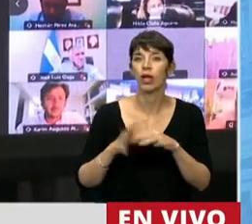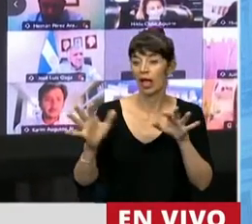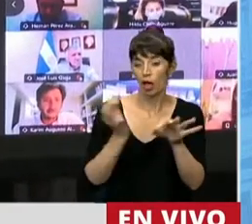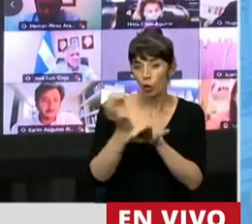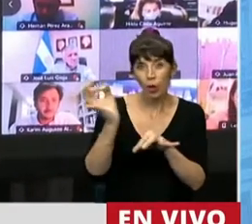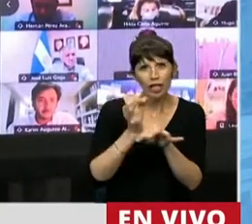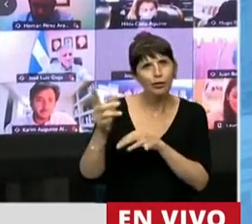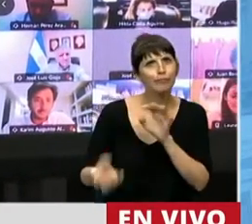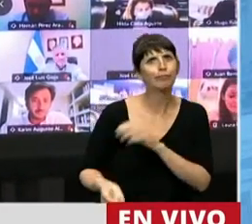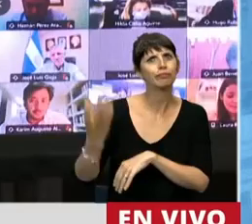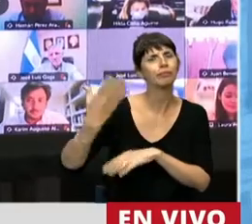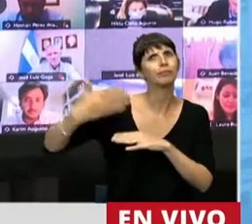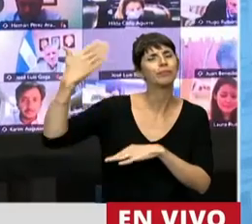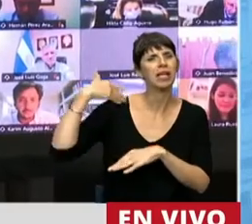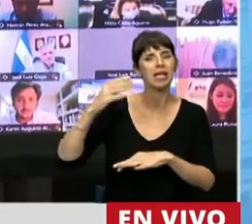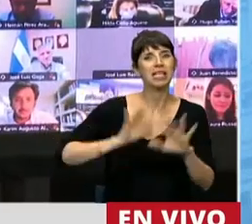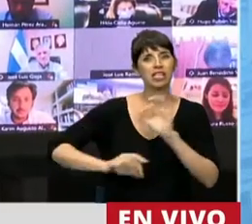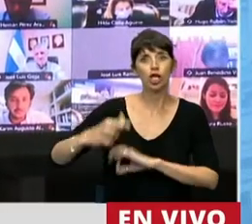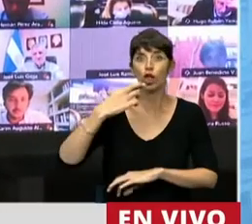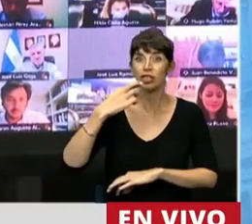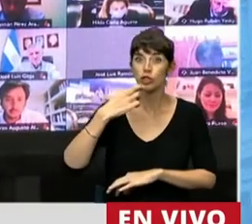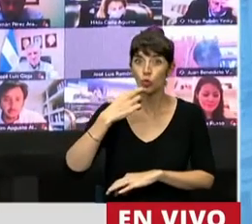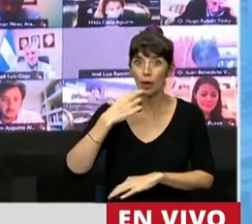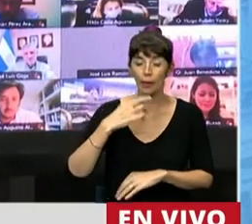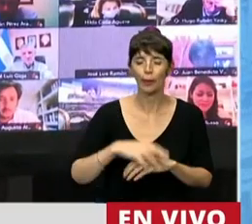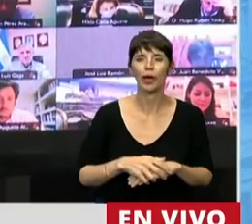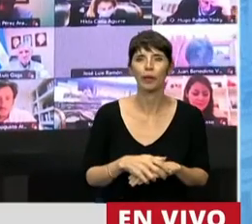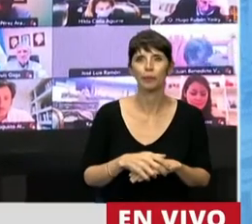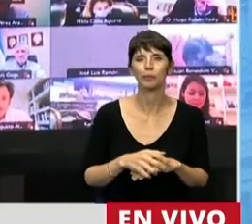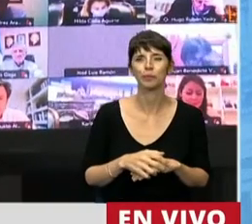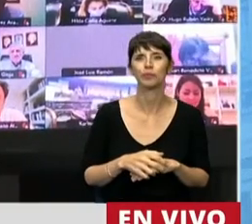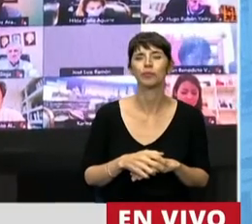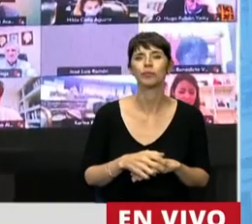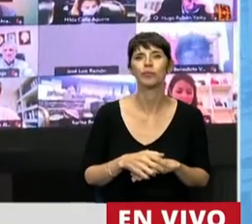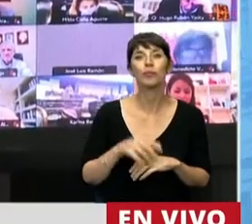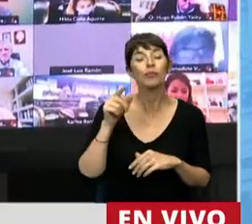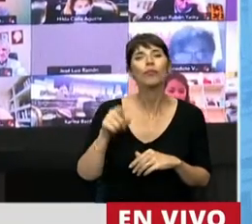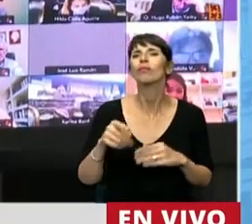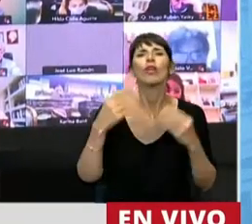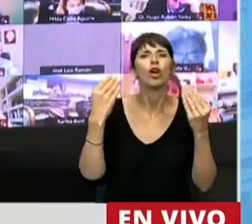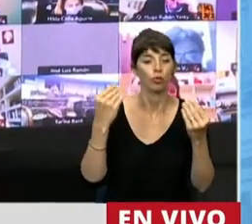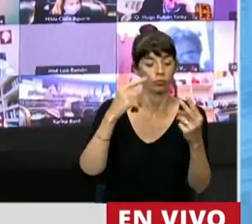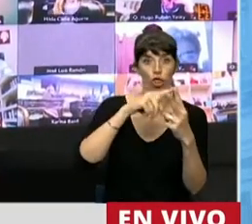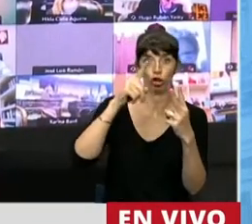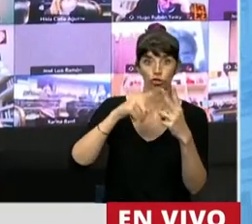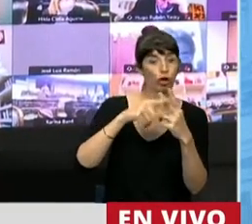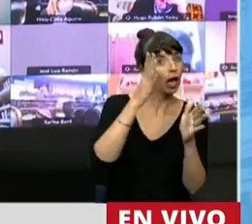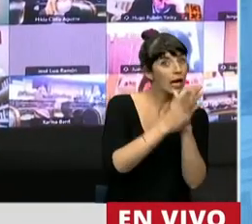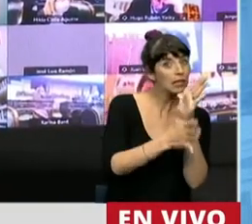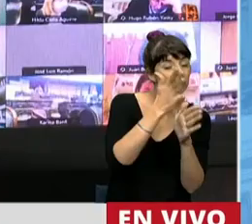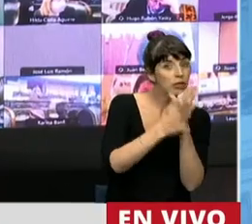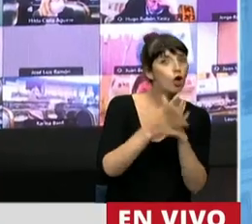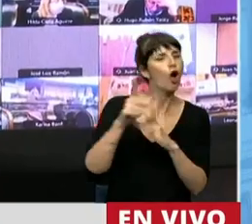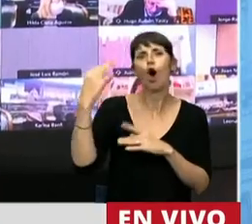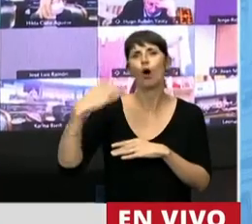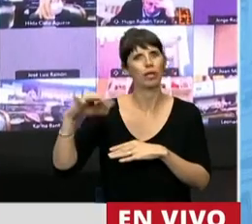surge en el siglo XIX, se basó en la gratuidad y en la obligatoriedad.